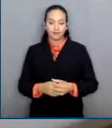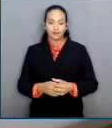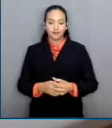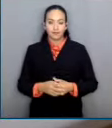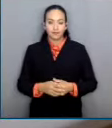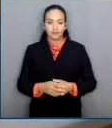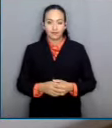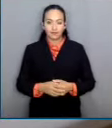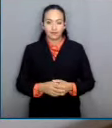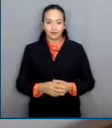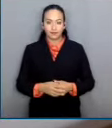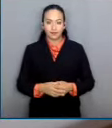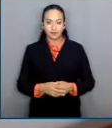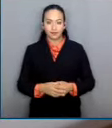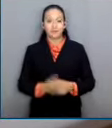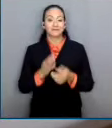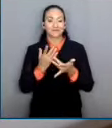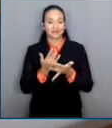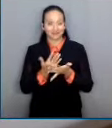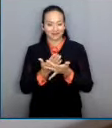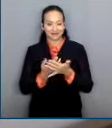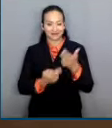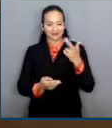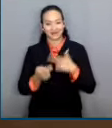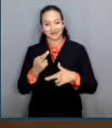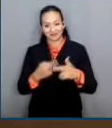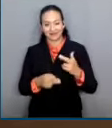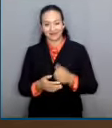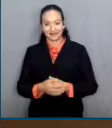Hacemos una breve pausa, pero continuamos con más información.